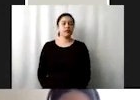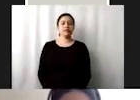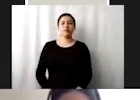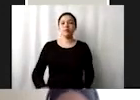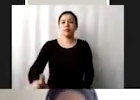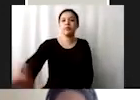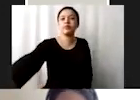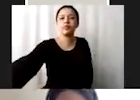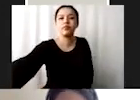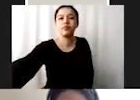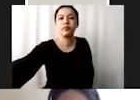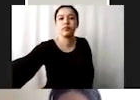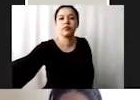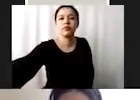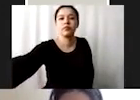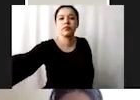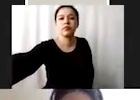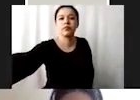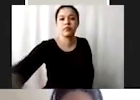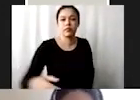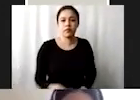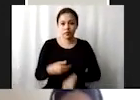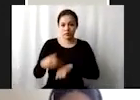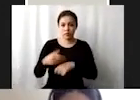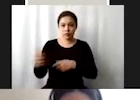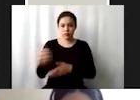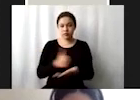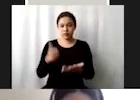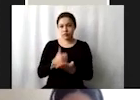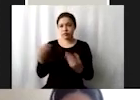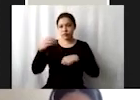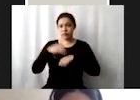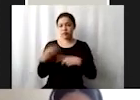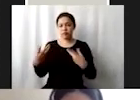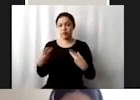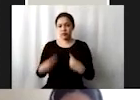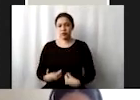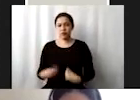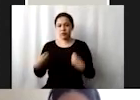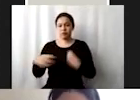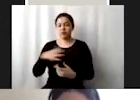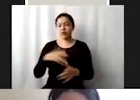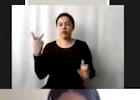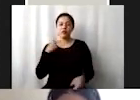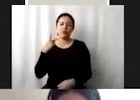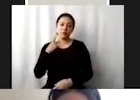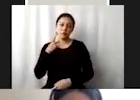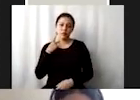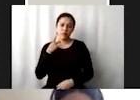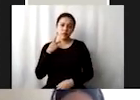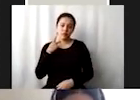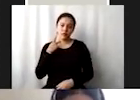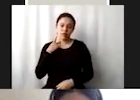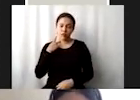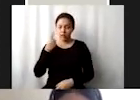aumentar considerablemente el número de ciudades y asentamientos y humanos que adoptan e implementan políticas y planes integrados para